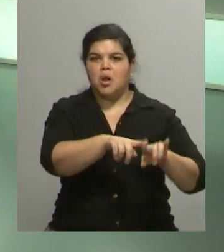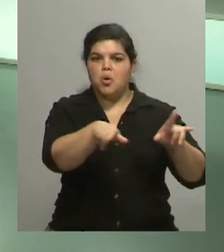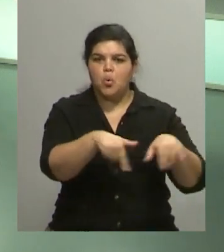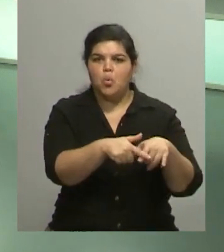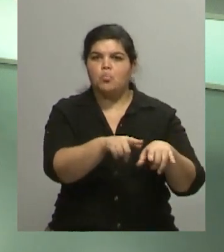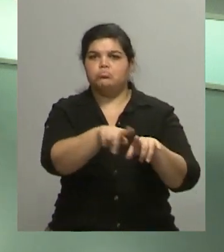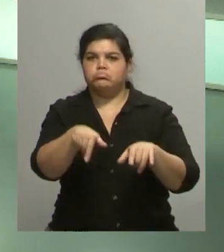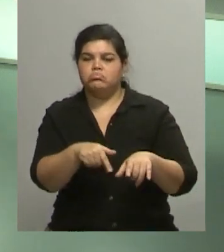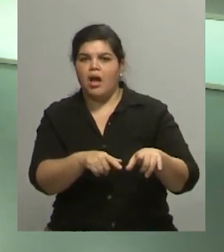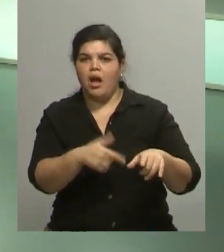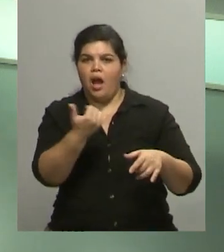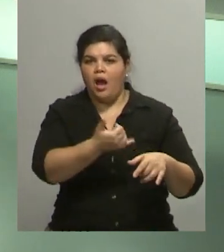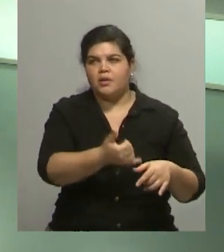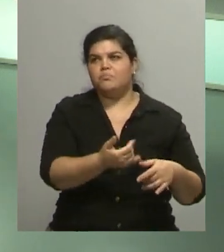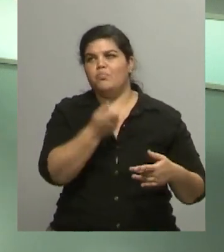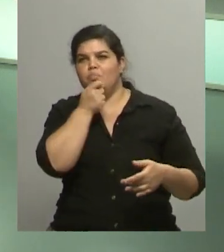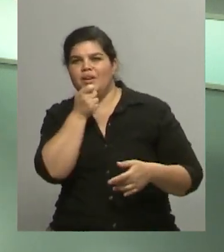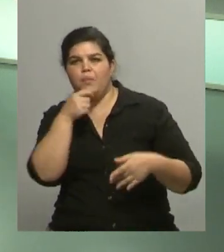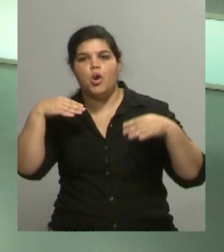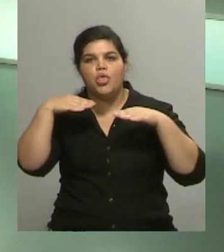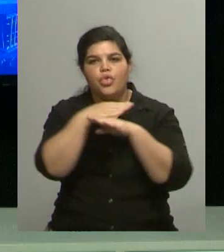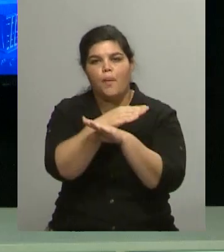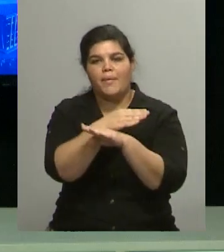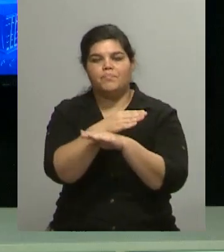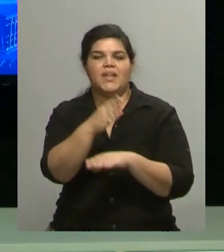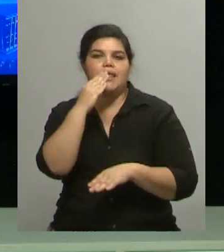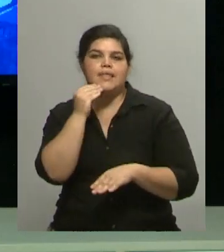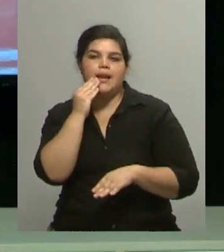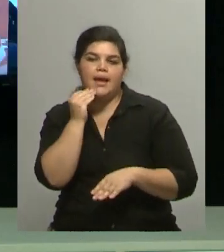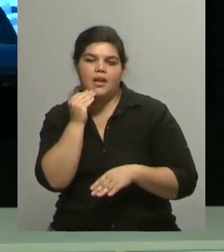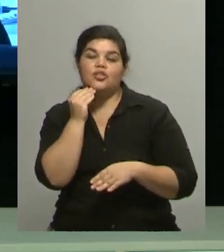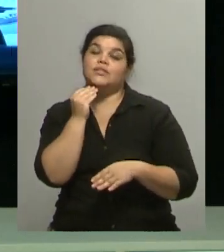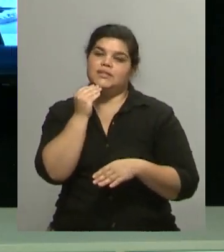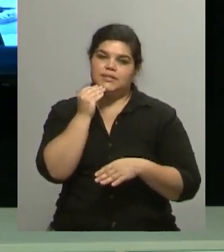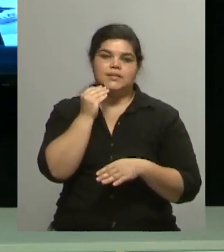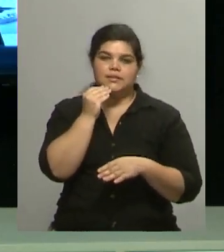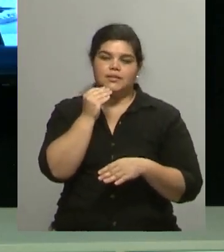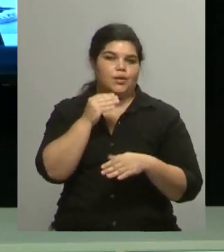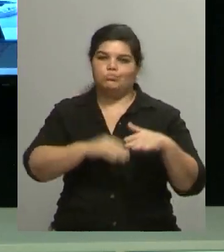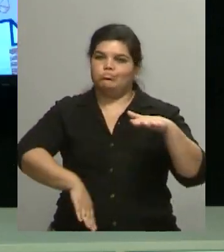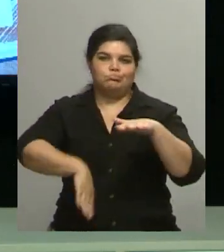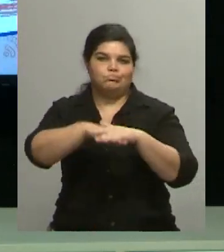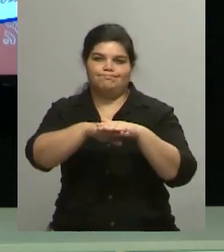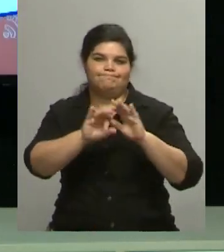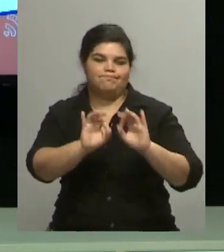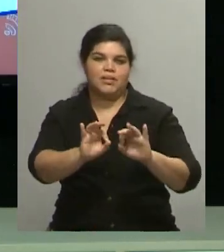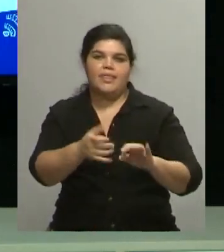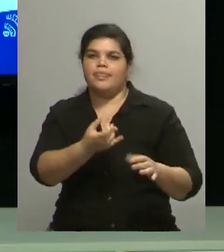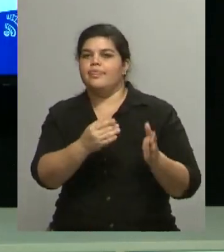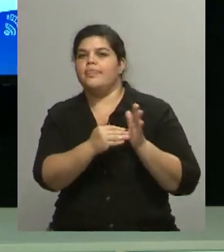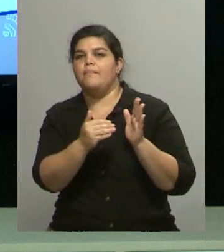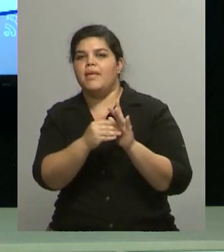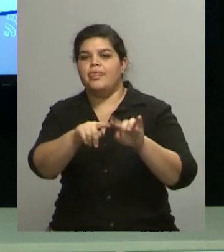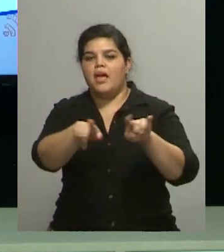los idiomas italianos, por ahí, que tenemos que tener el cupo nuestro en función al espacio que contamos.